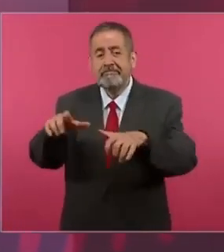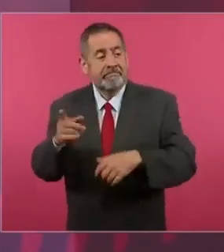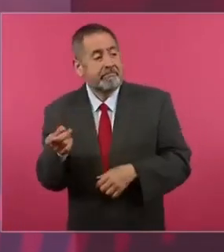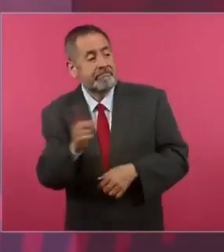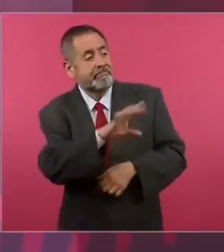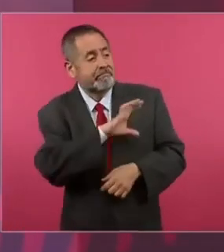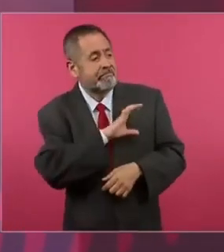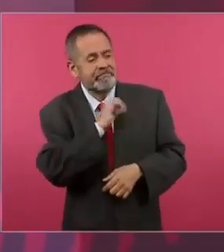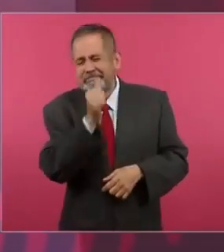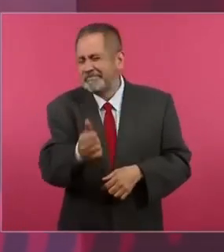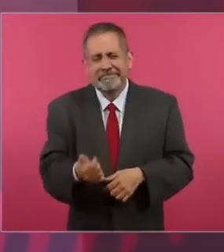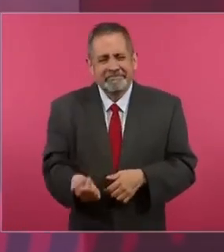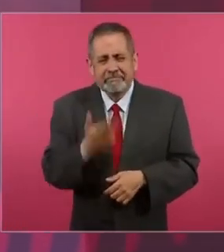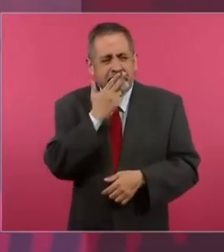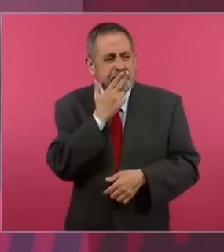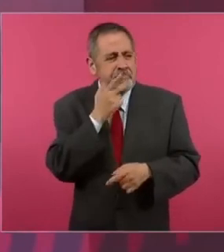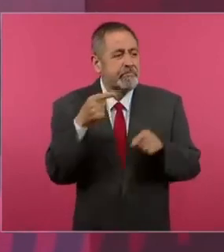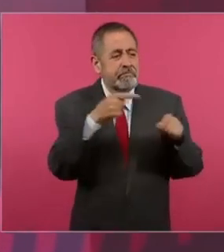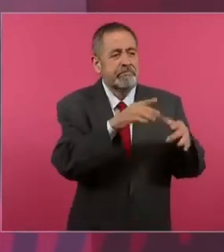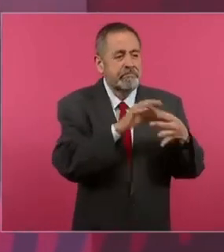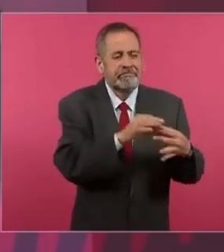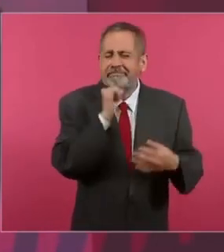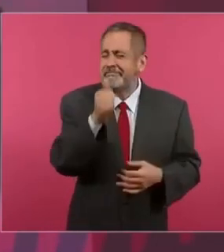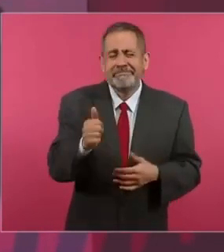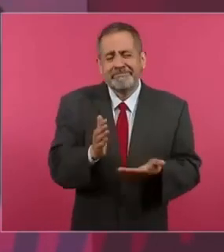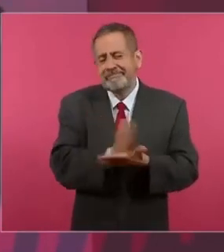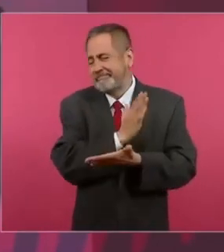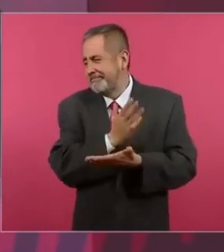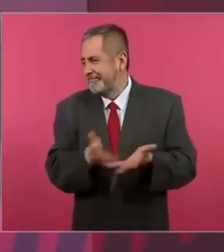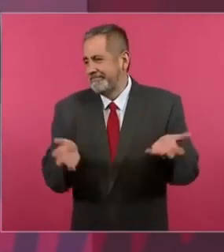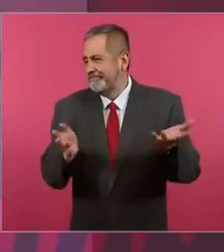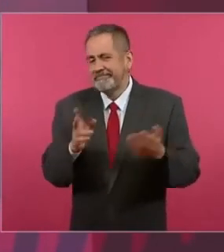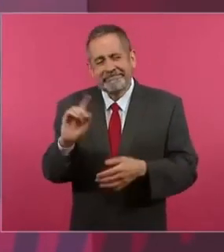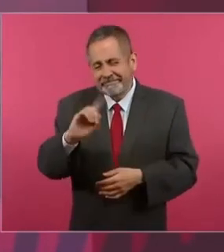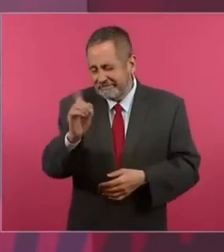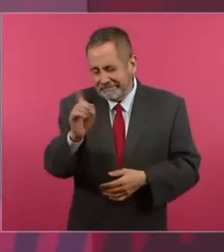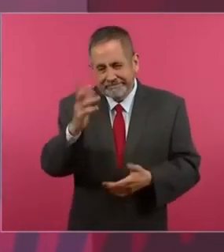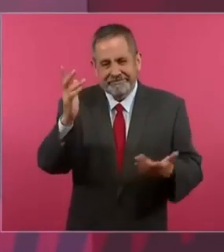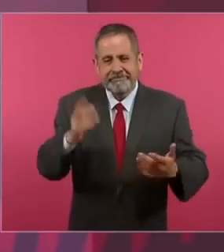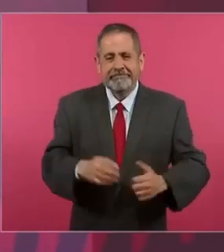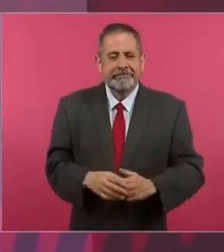No, no, no, no, no, no,